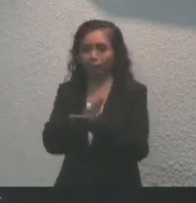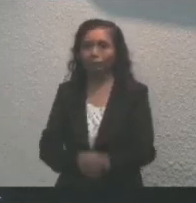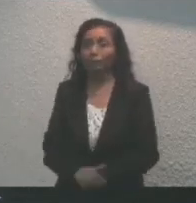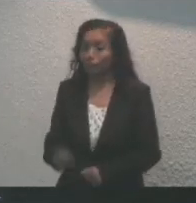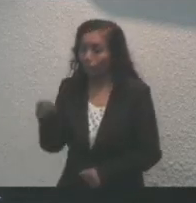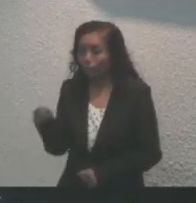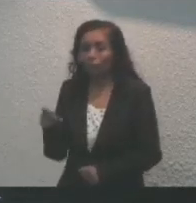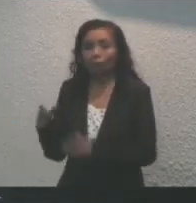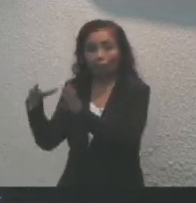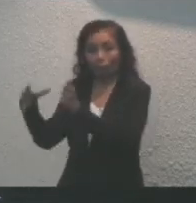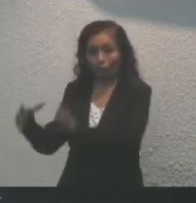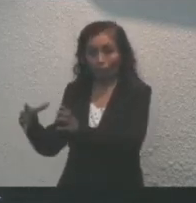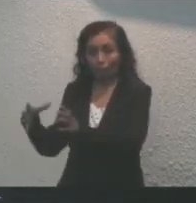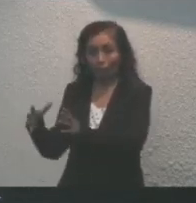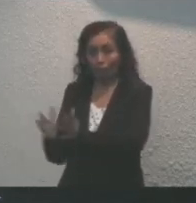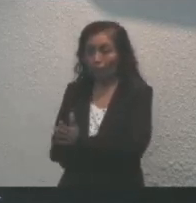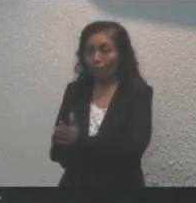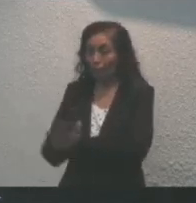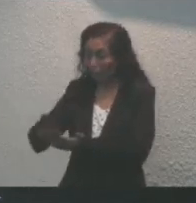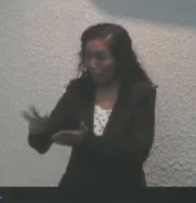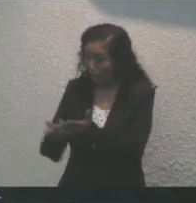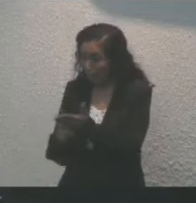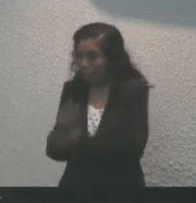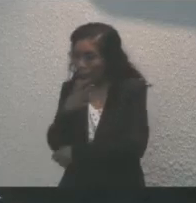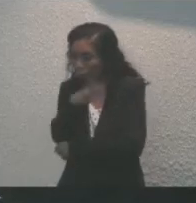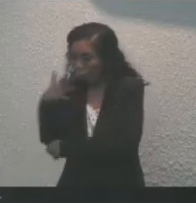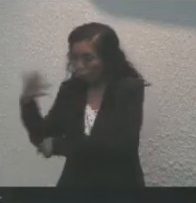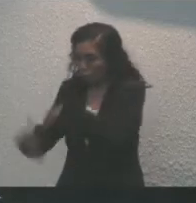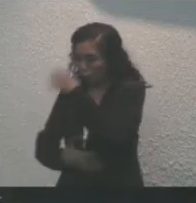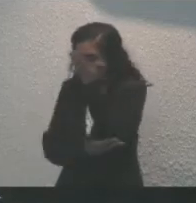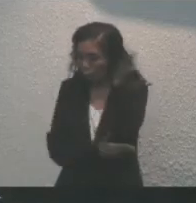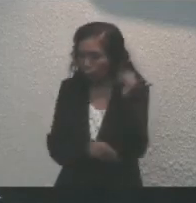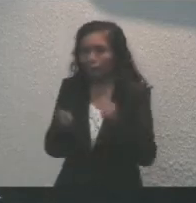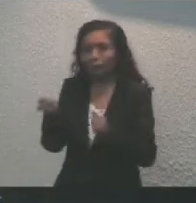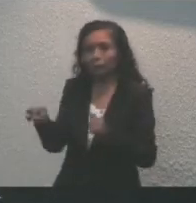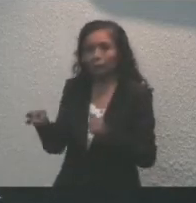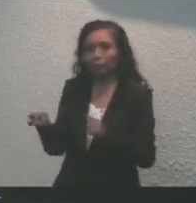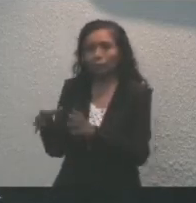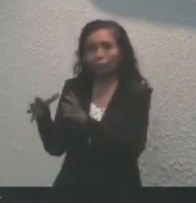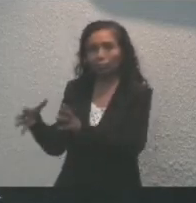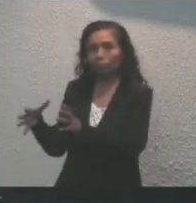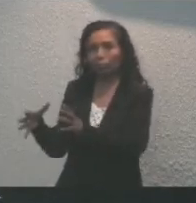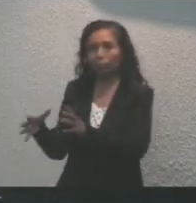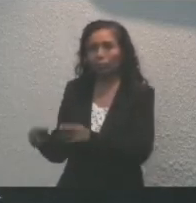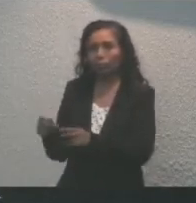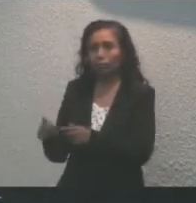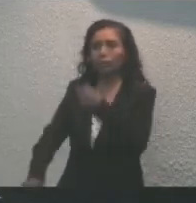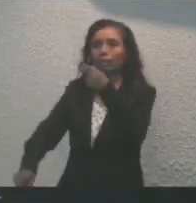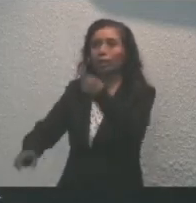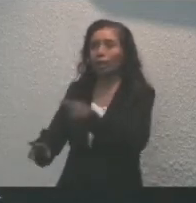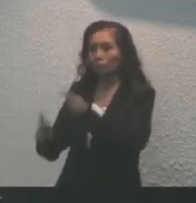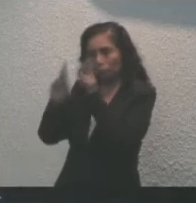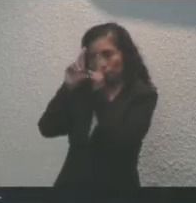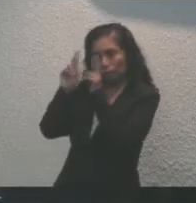Ahí, entre ese manto verde de la selva, surgió el culto a la Cruz Parlante